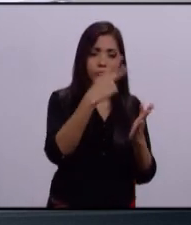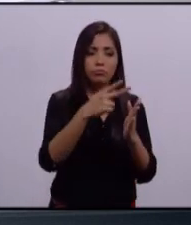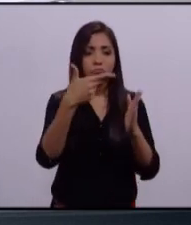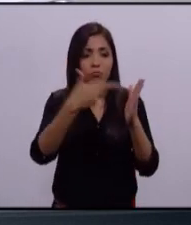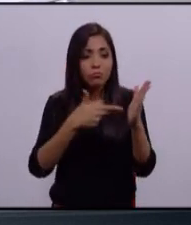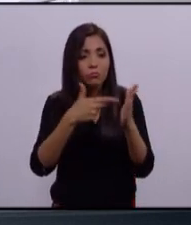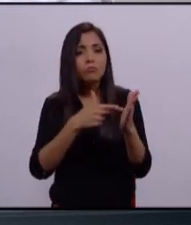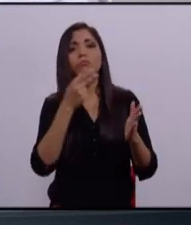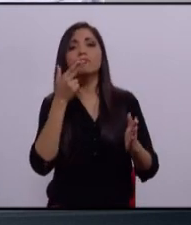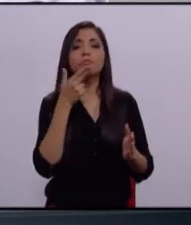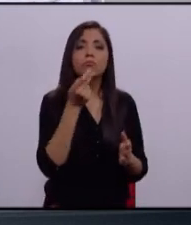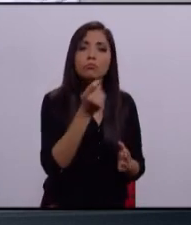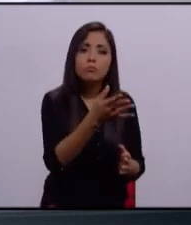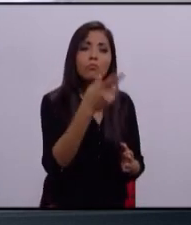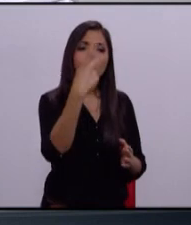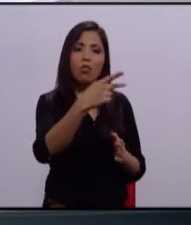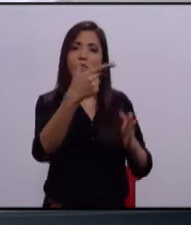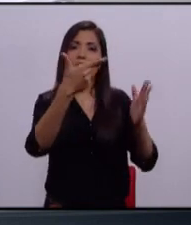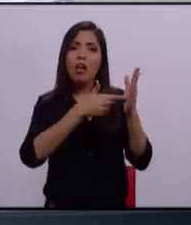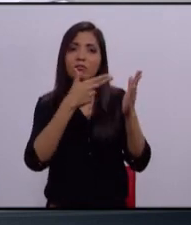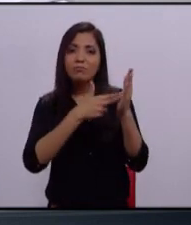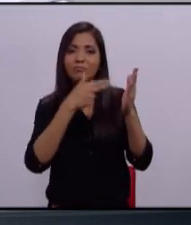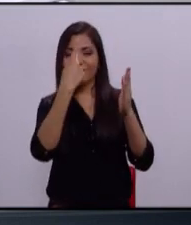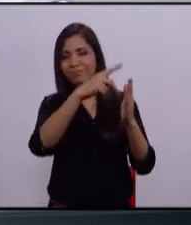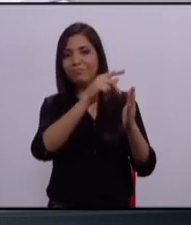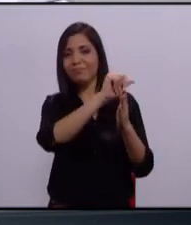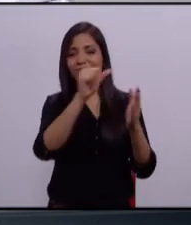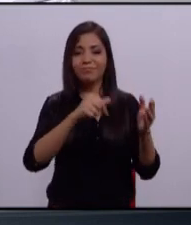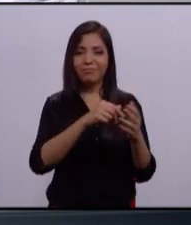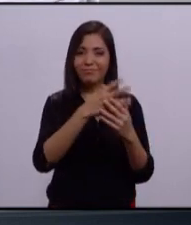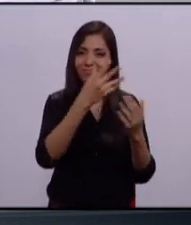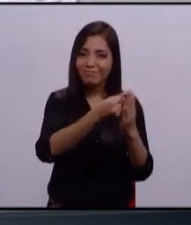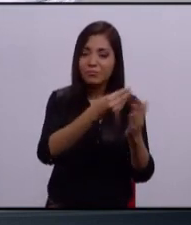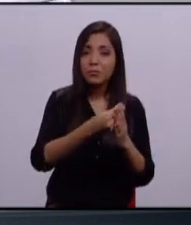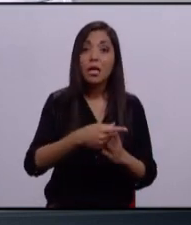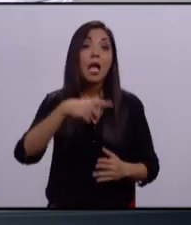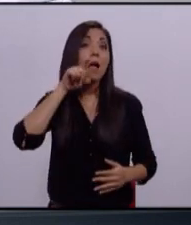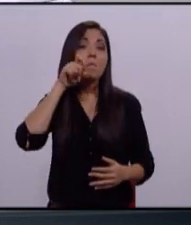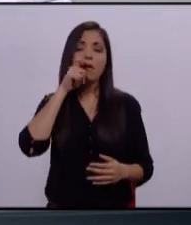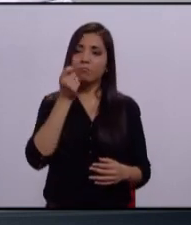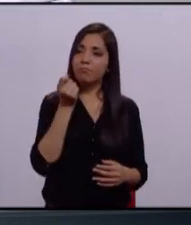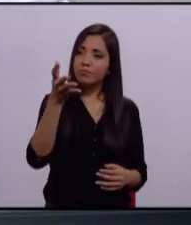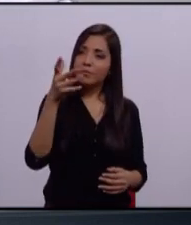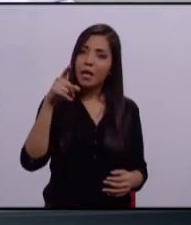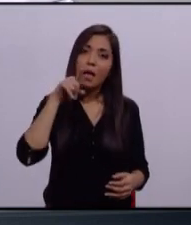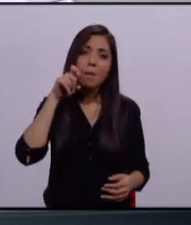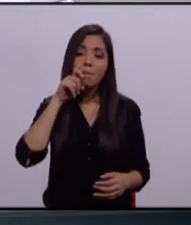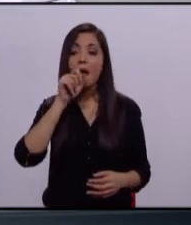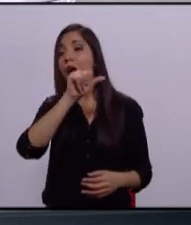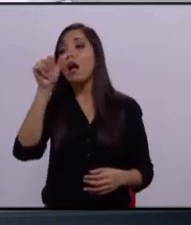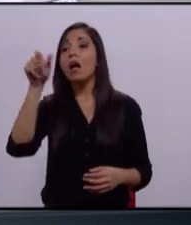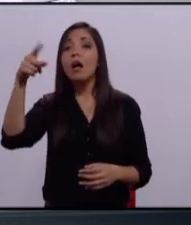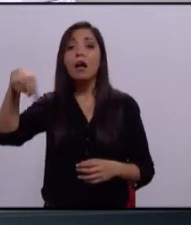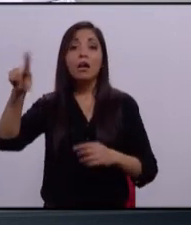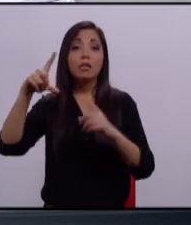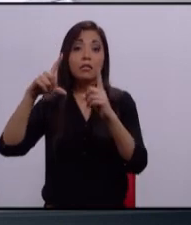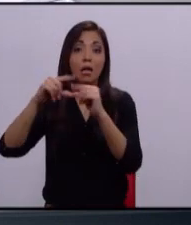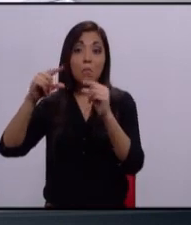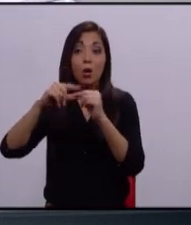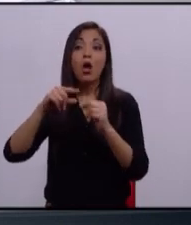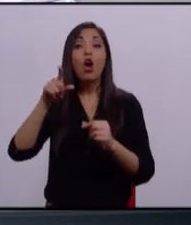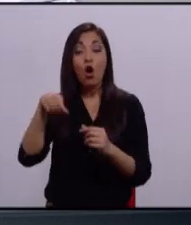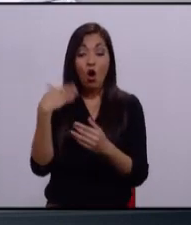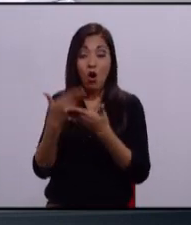se le llama un taller mecánico. A la cremería se le llama cremería. A los zapopanos ya no los vas a